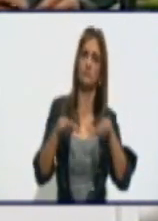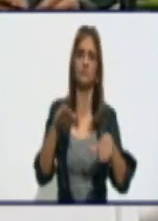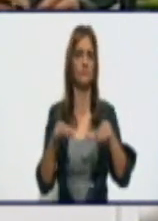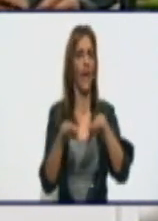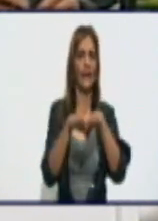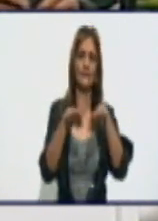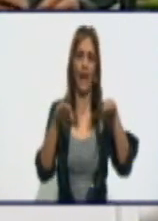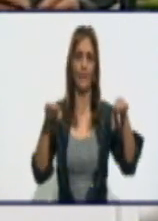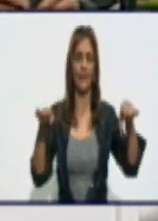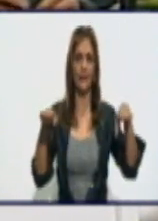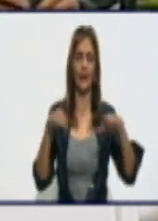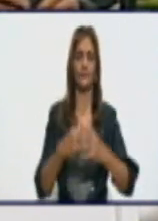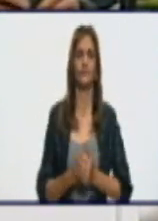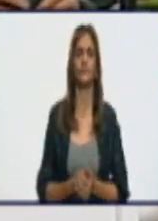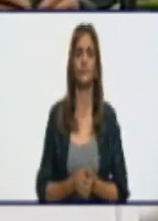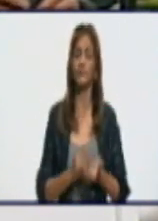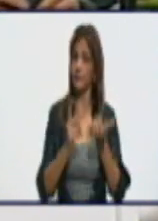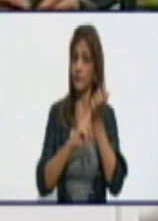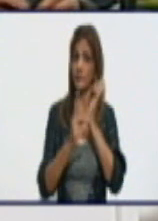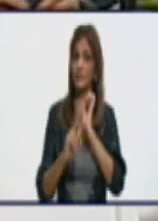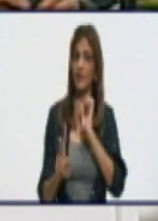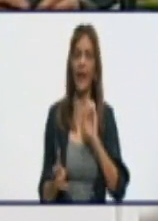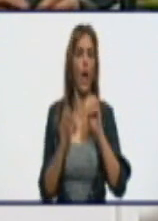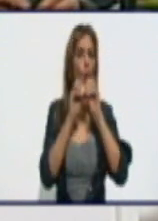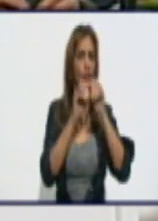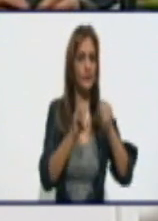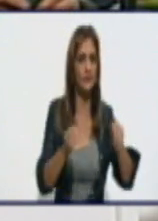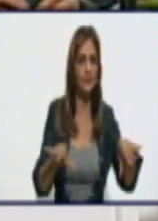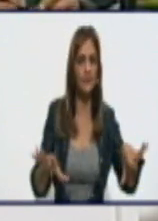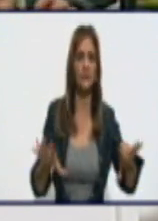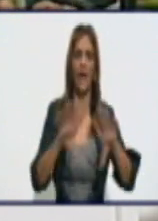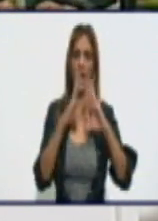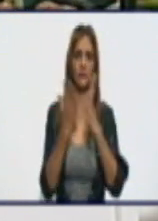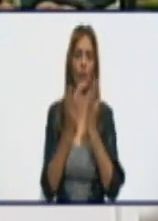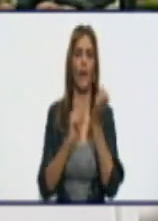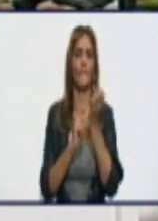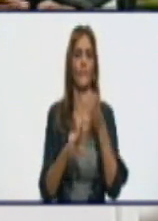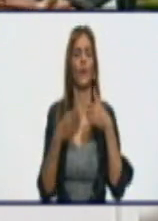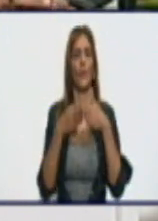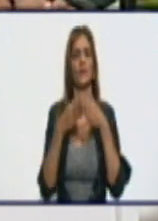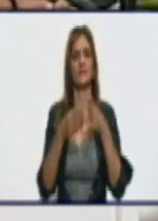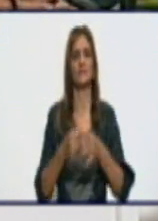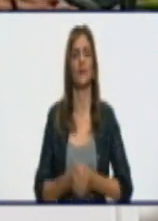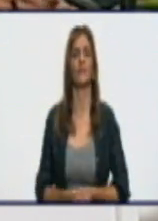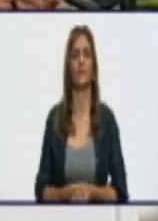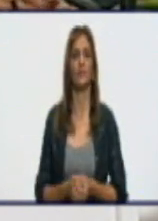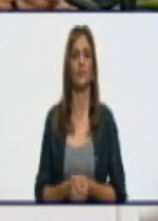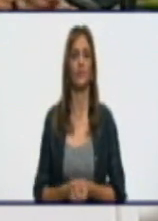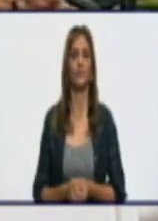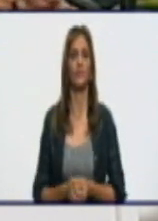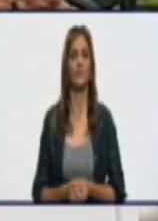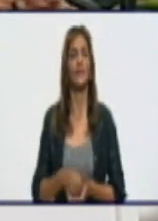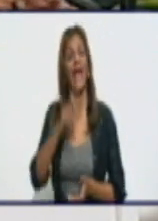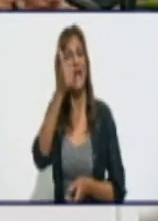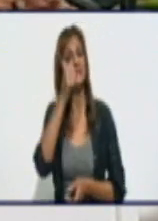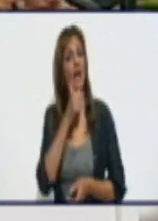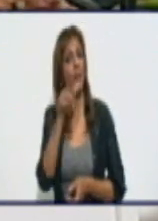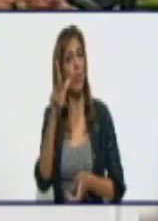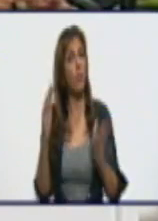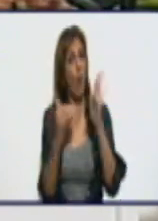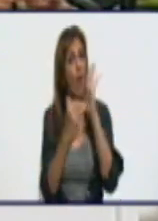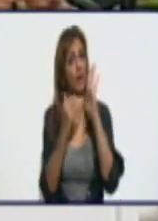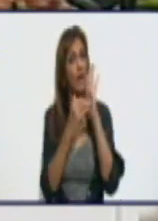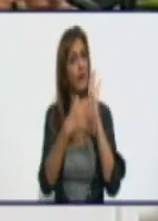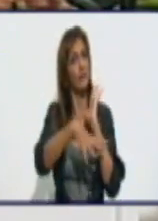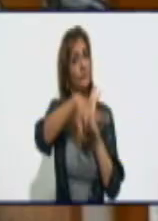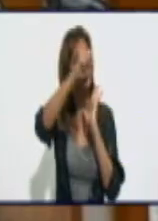una estabilidad en el suministro eléctrico a todos nuestros clientes. ¿Todavía el sábado, en el horario de la tarde, hubo algunas afectaciones